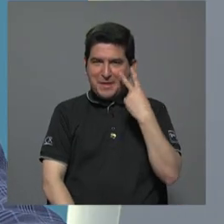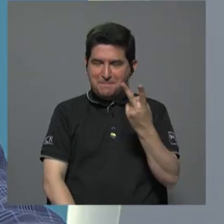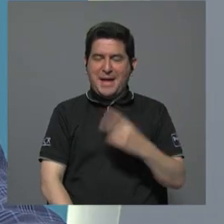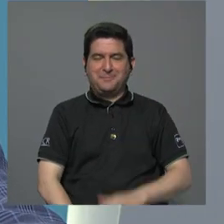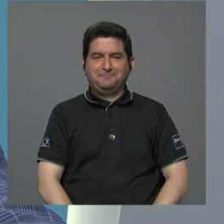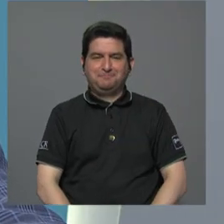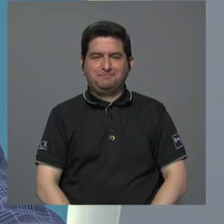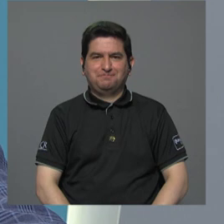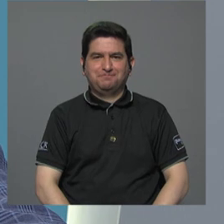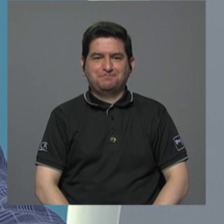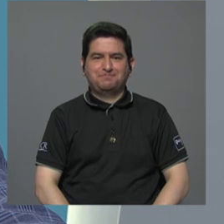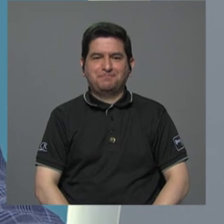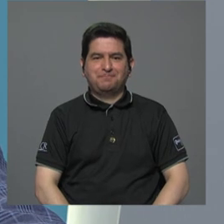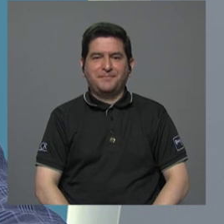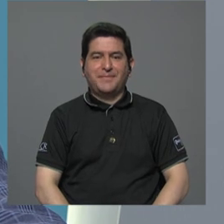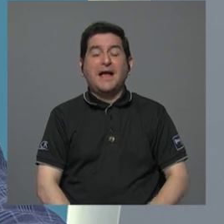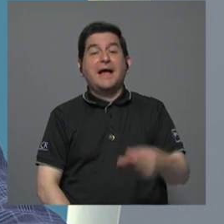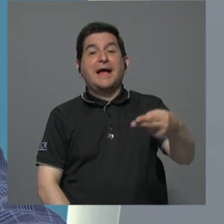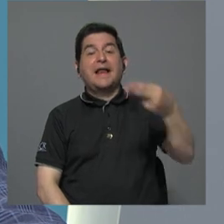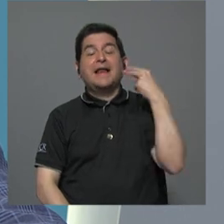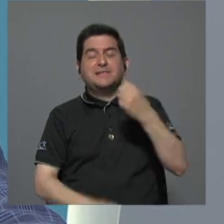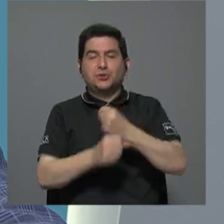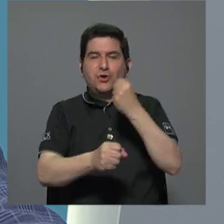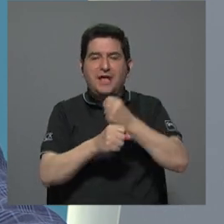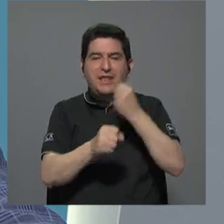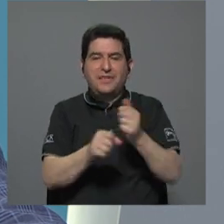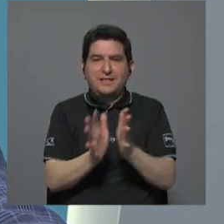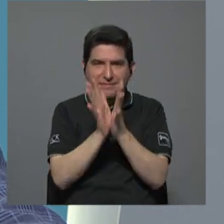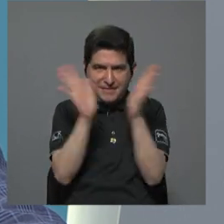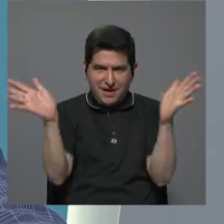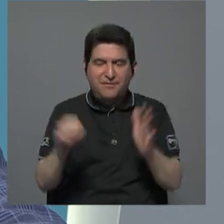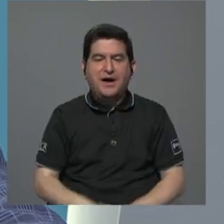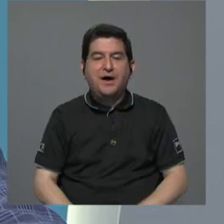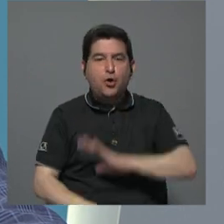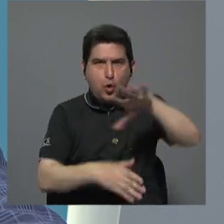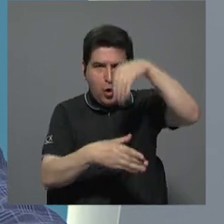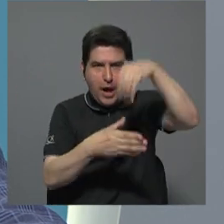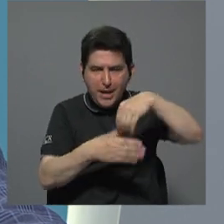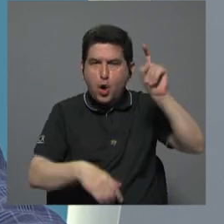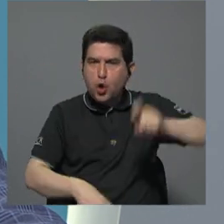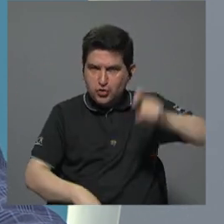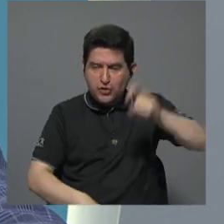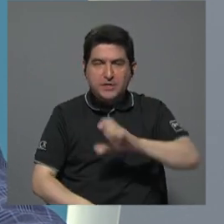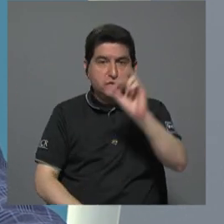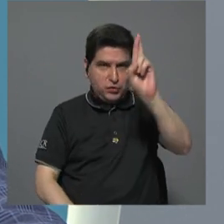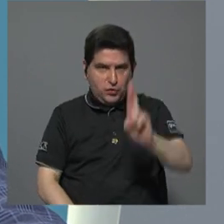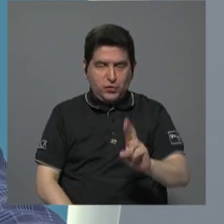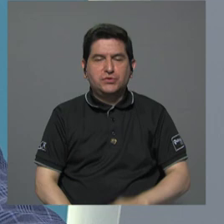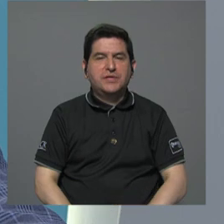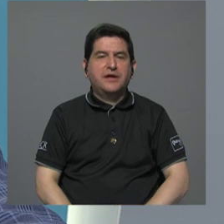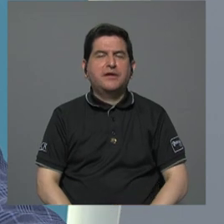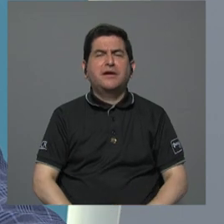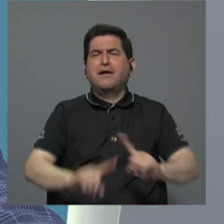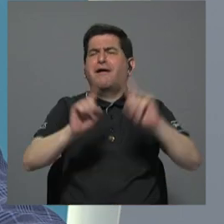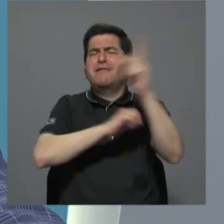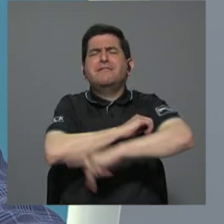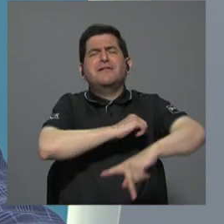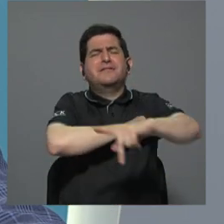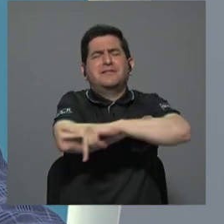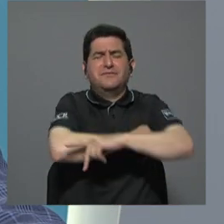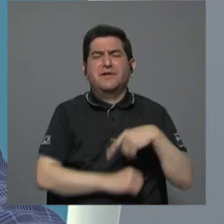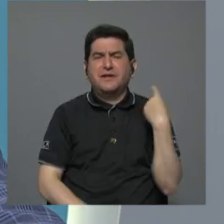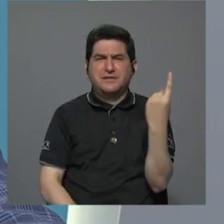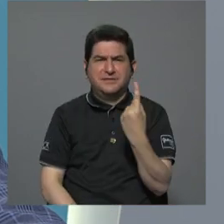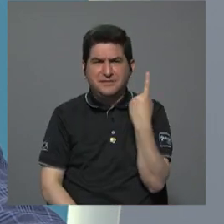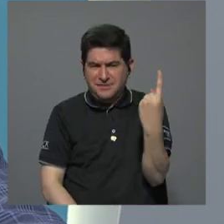Mire, vamos a ver, la historia de la obra pública, porque hay que contextualizar esto en Costa Rica y en muchos países, ha sido